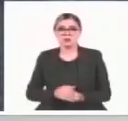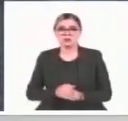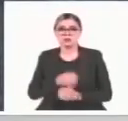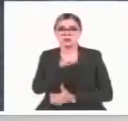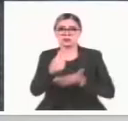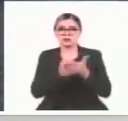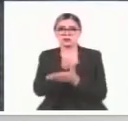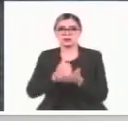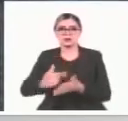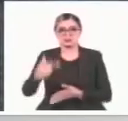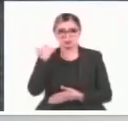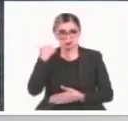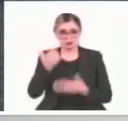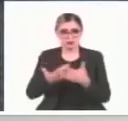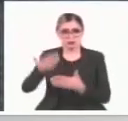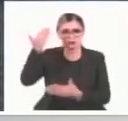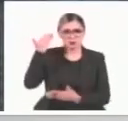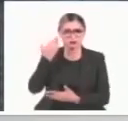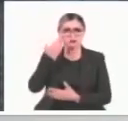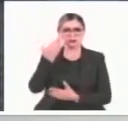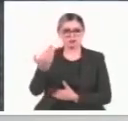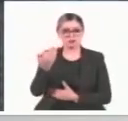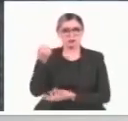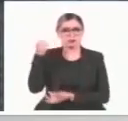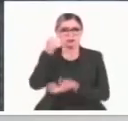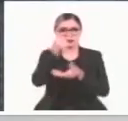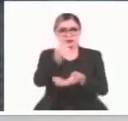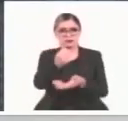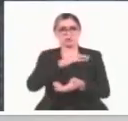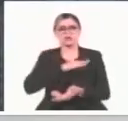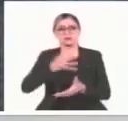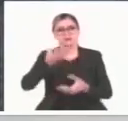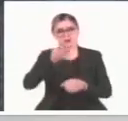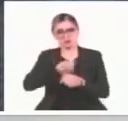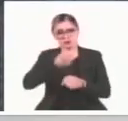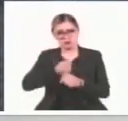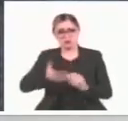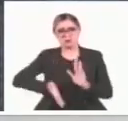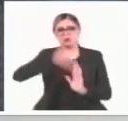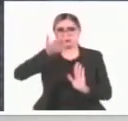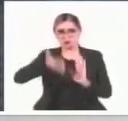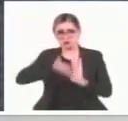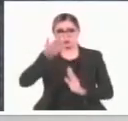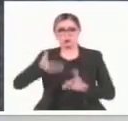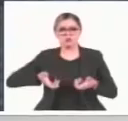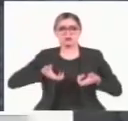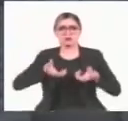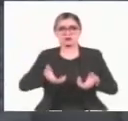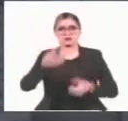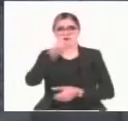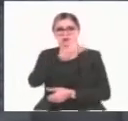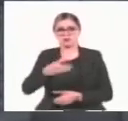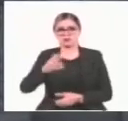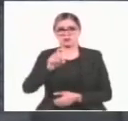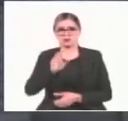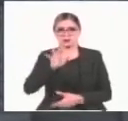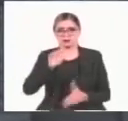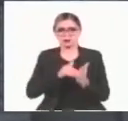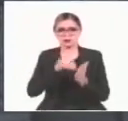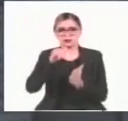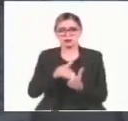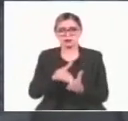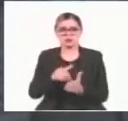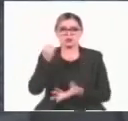tenía un presupuesto para obra pública de 335 millones